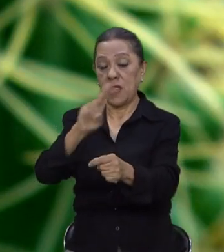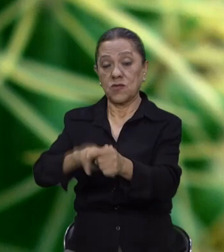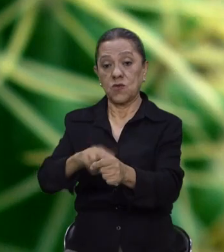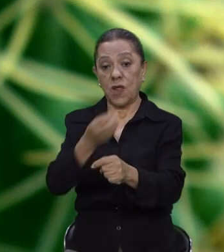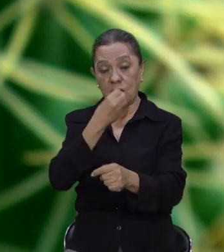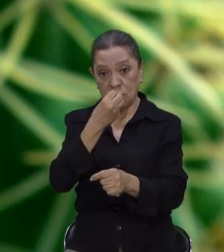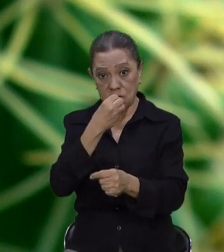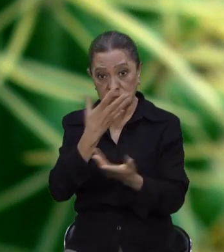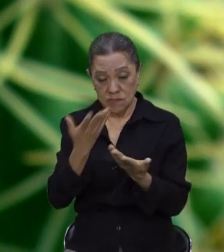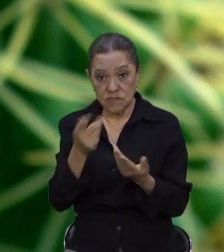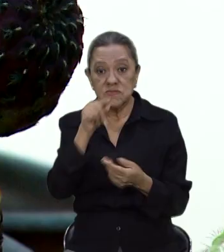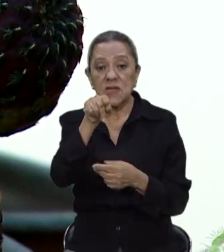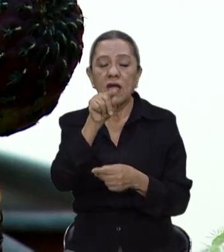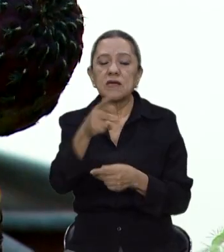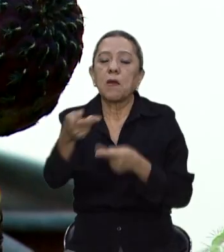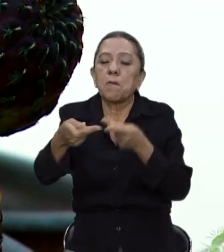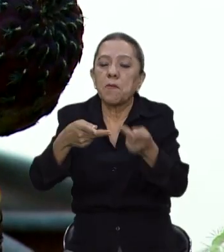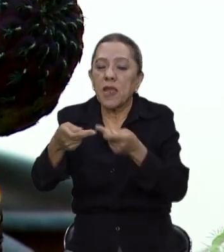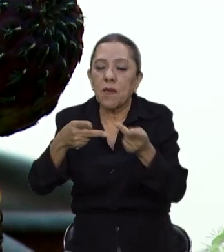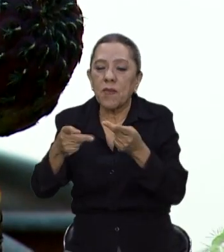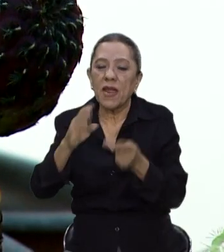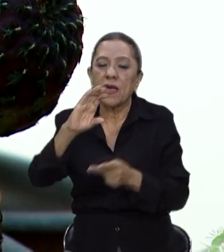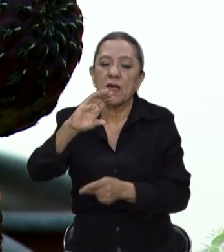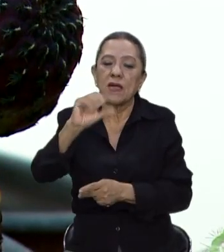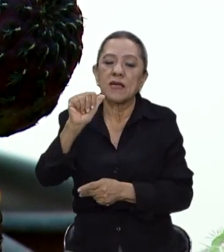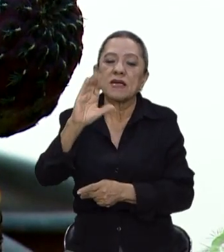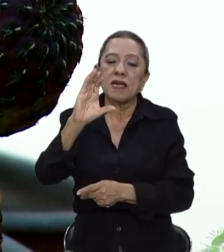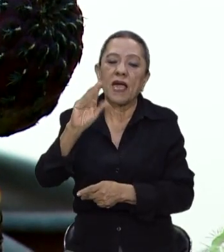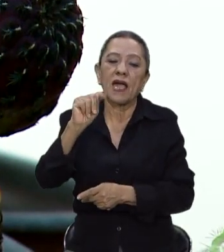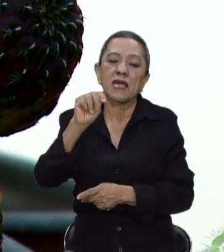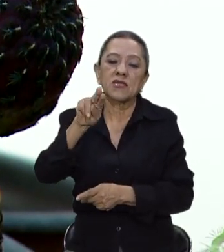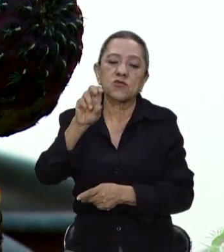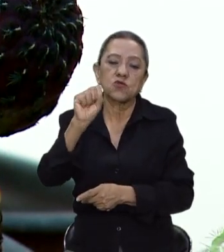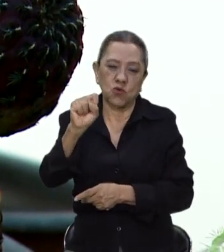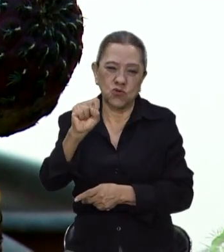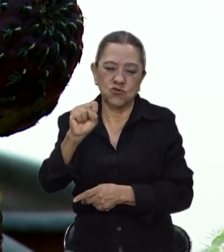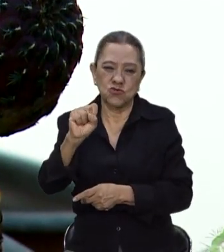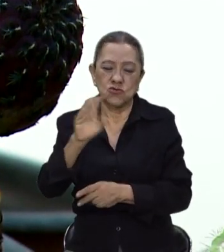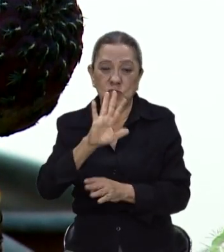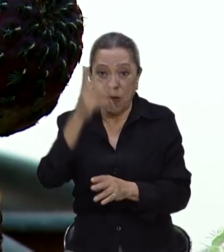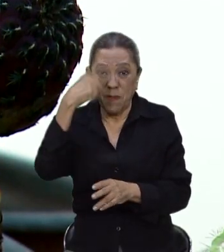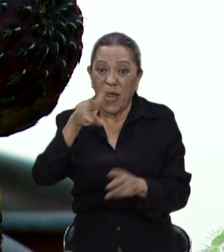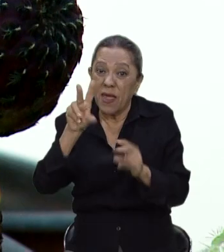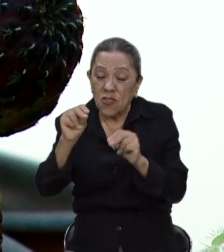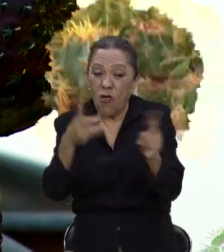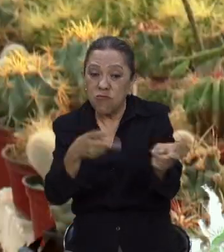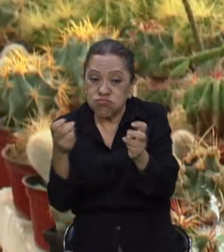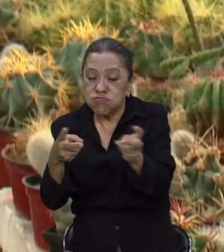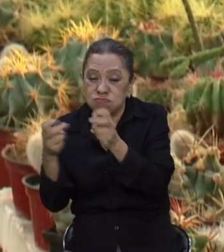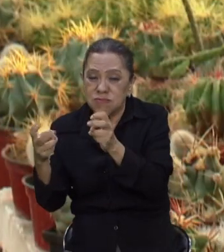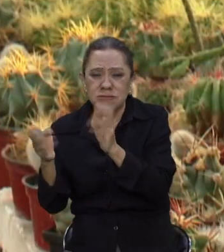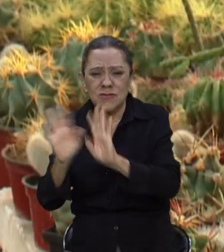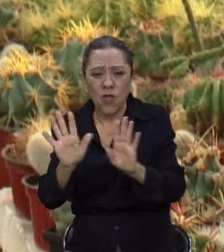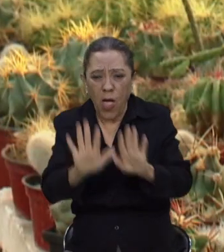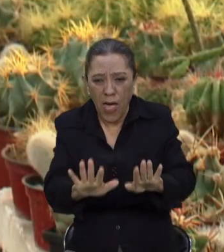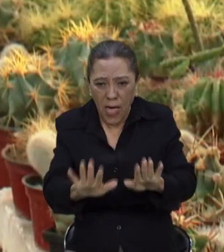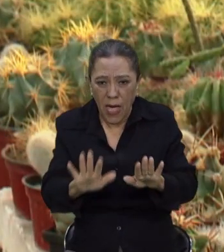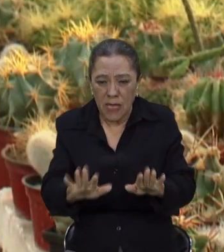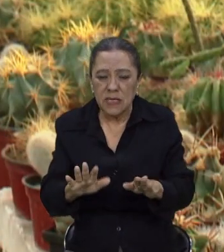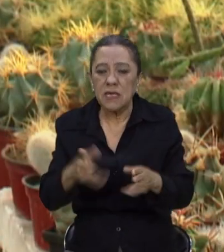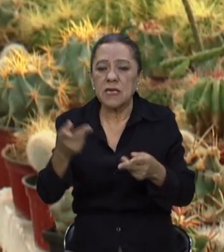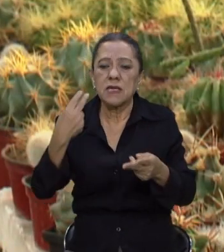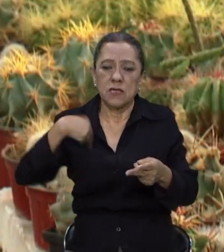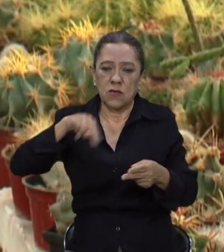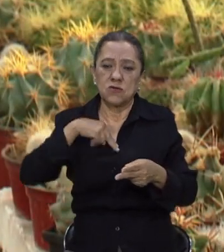propagación de los cactus y para evitar más que nada el saqueo de aquí del Cerro de la Tortuga. Por ejemplo, tengo lo que son